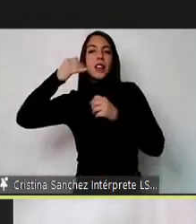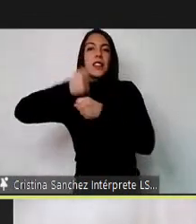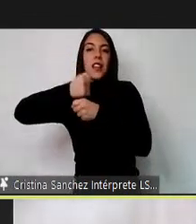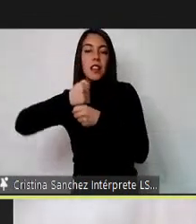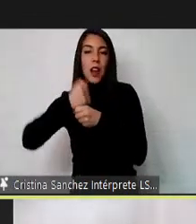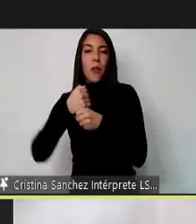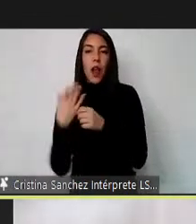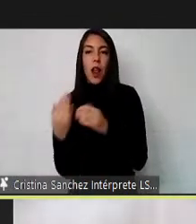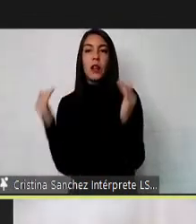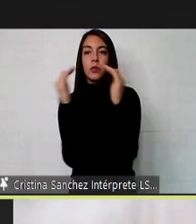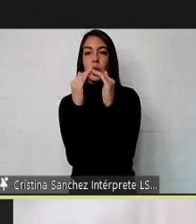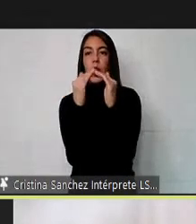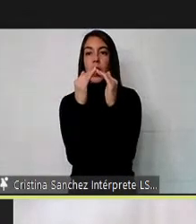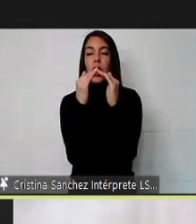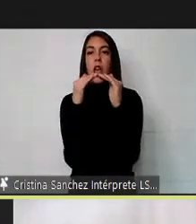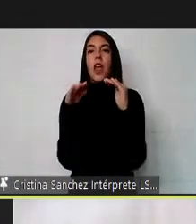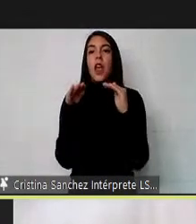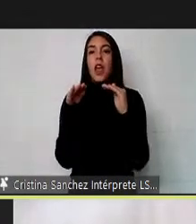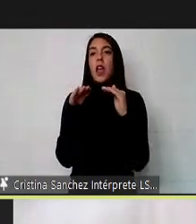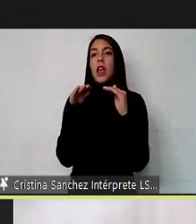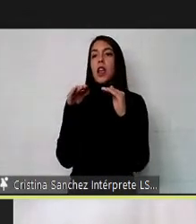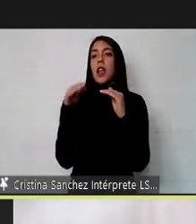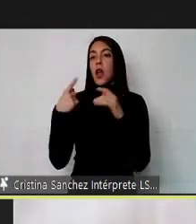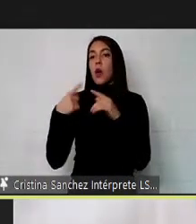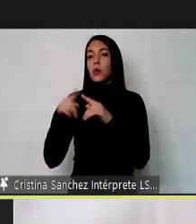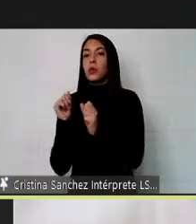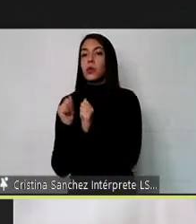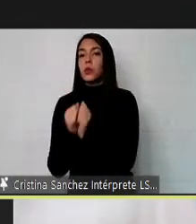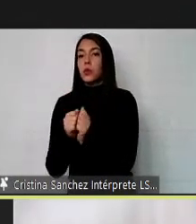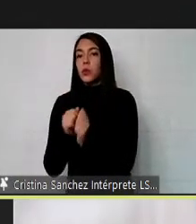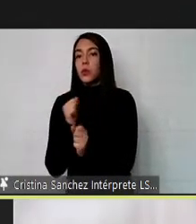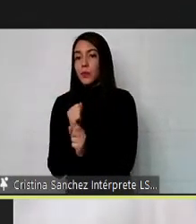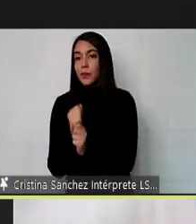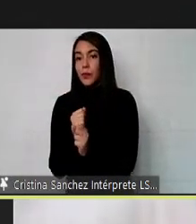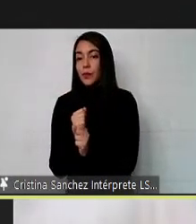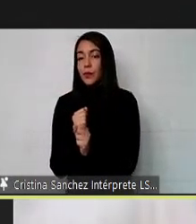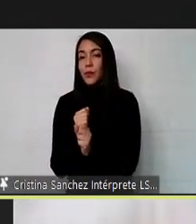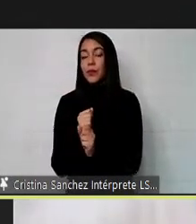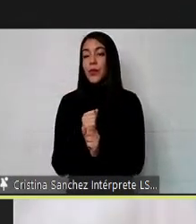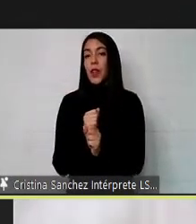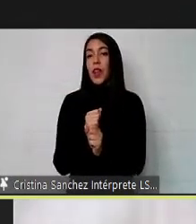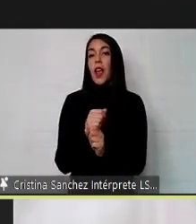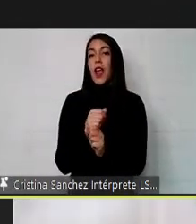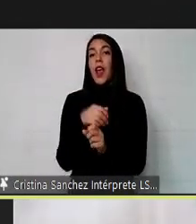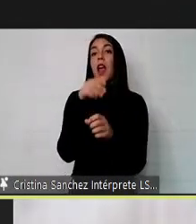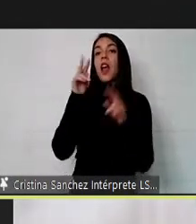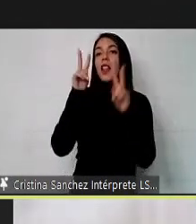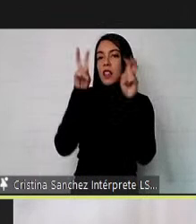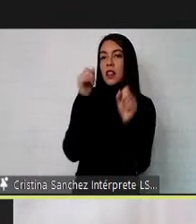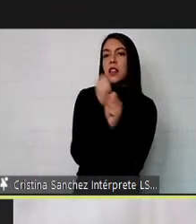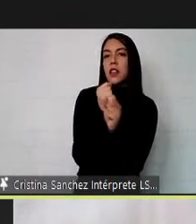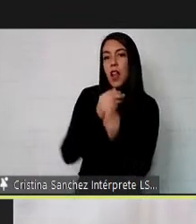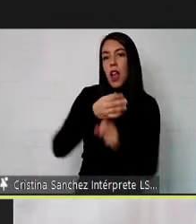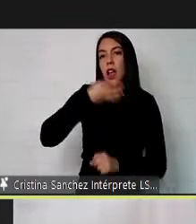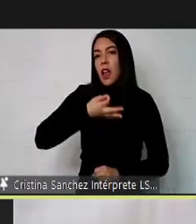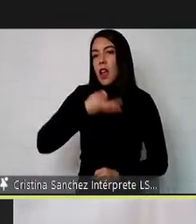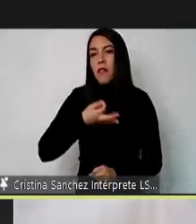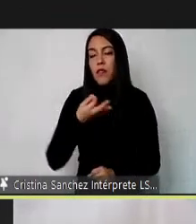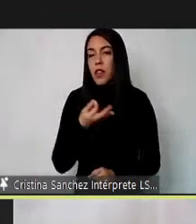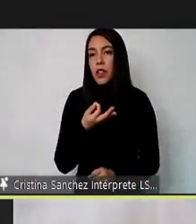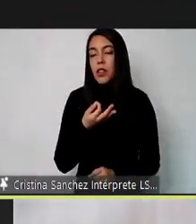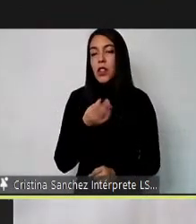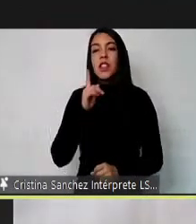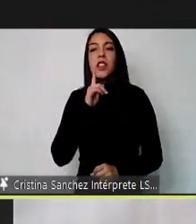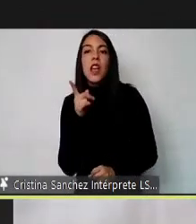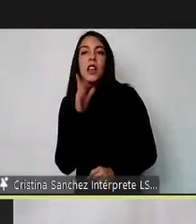que sus pares entonces ojo cuando hablamos de trabajo no solo estamos hablando de si las personas tienen o